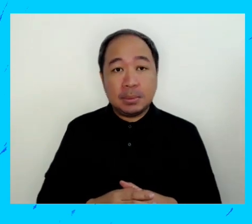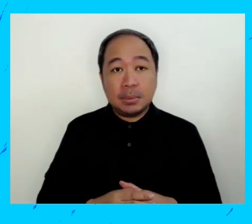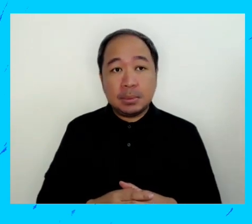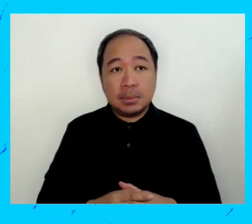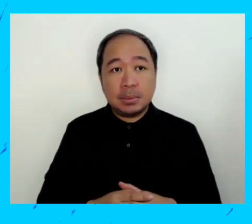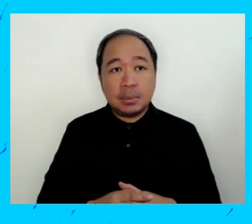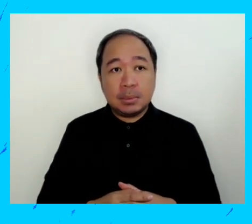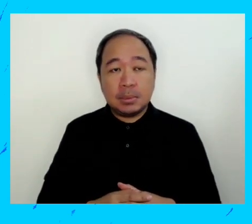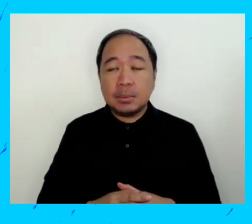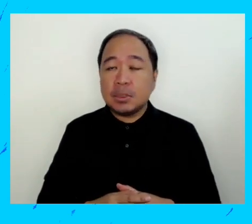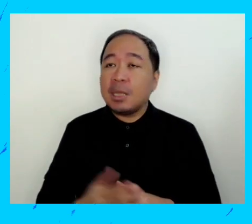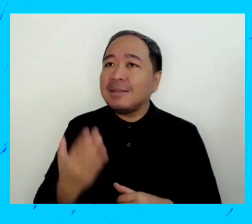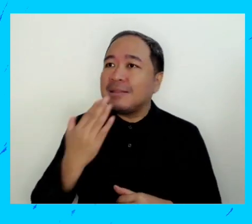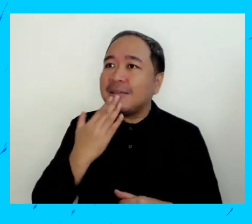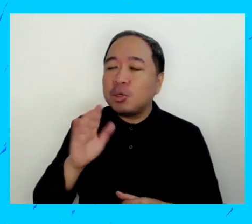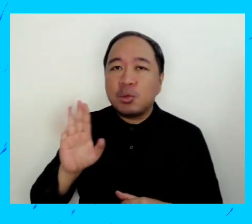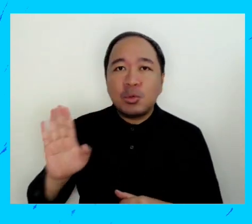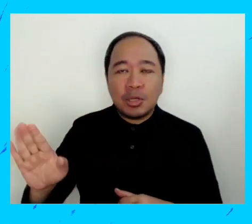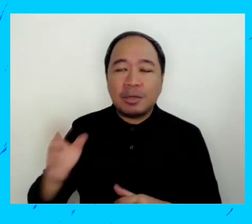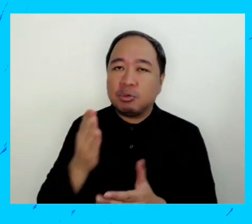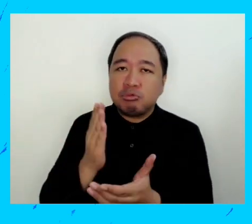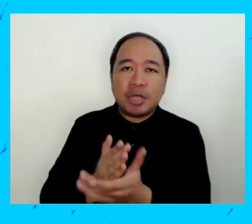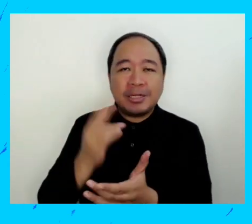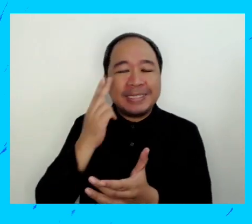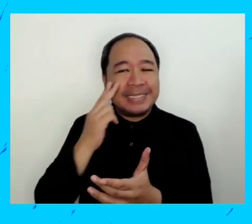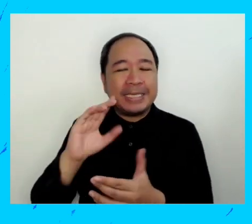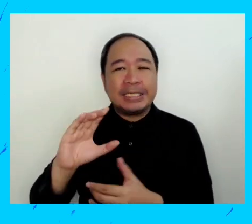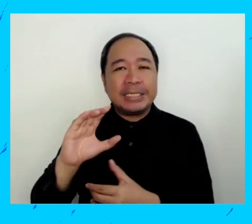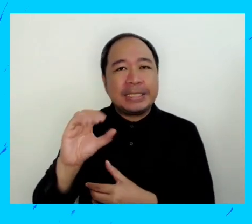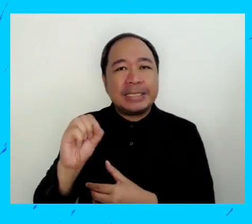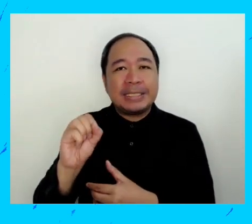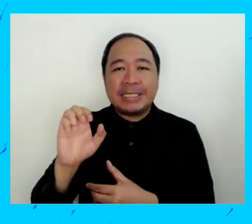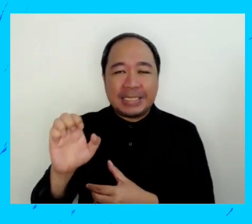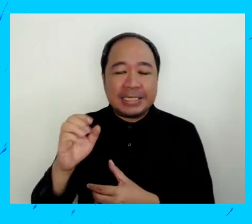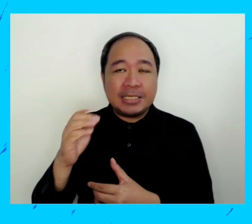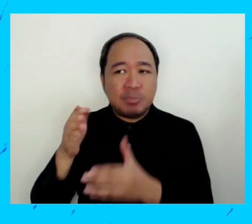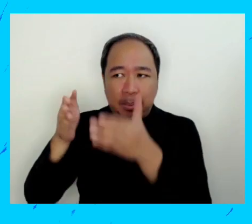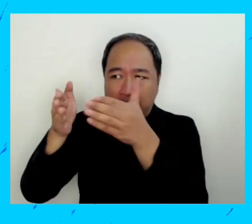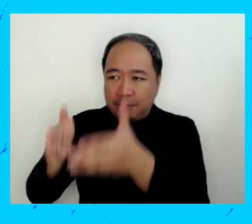absorber y filtrar esa información. Muchas gracias.